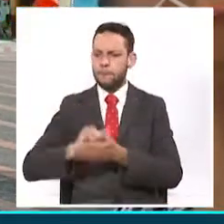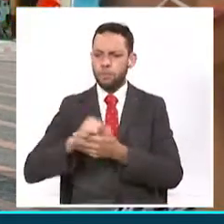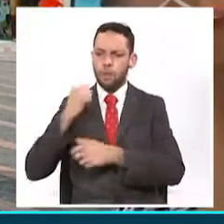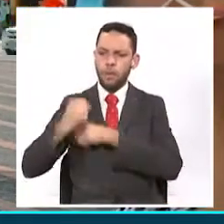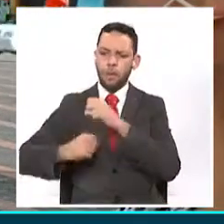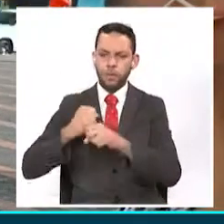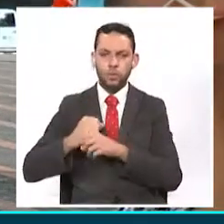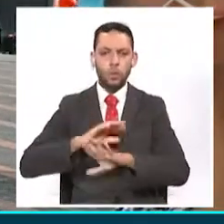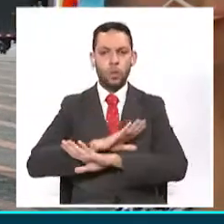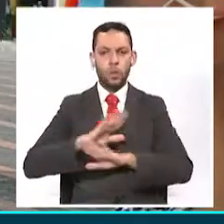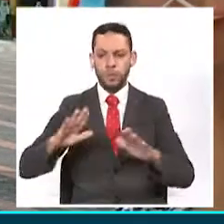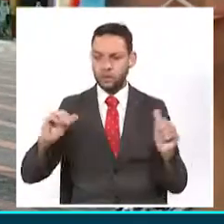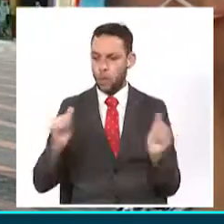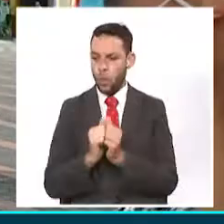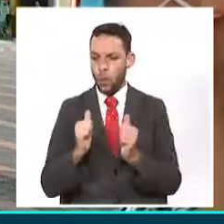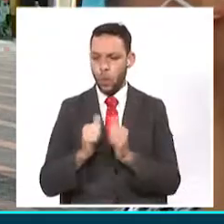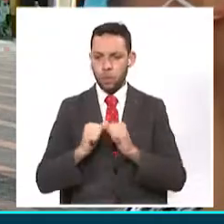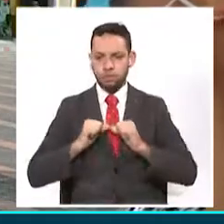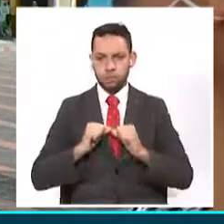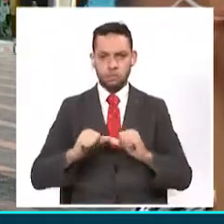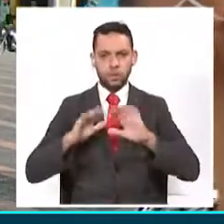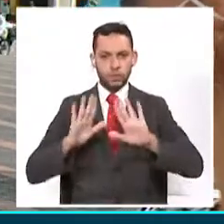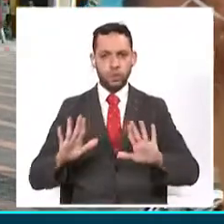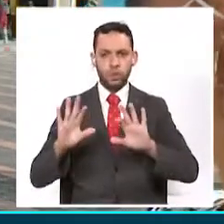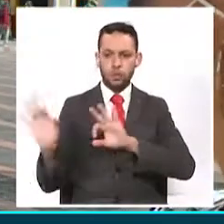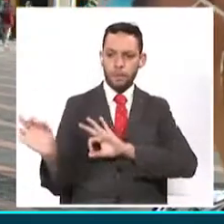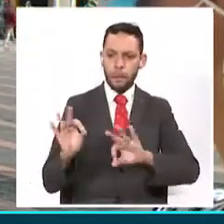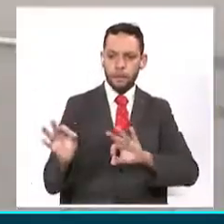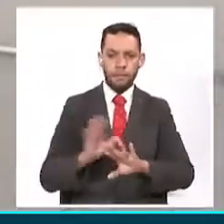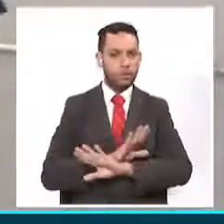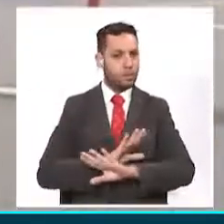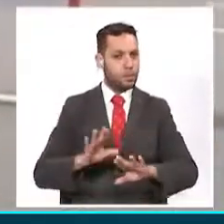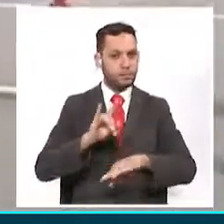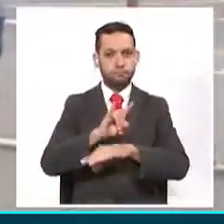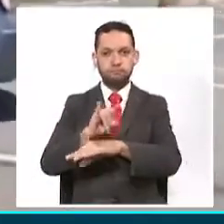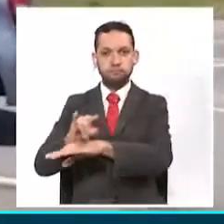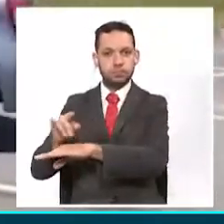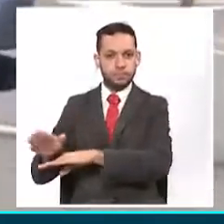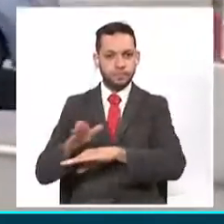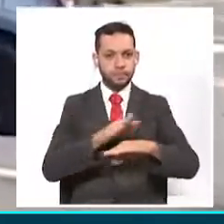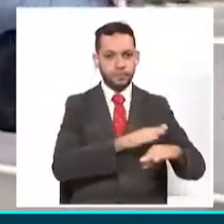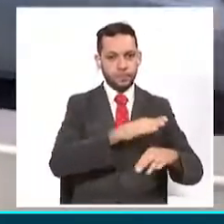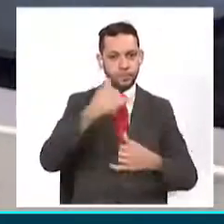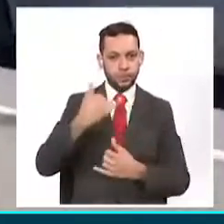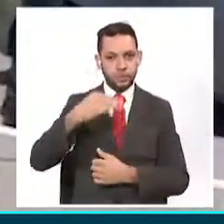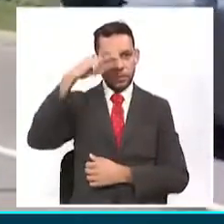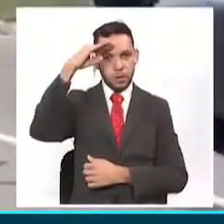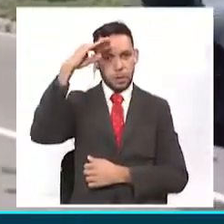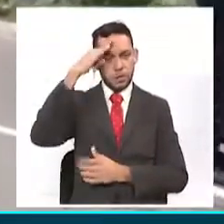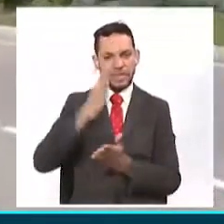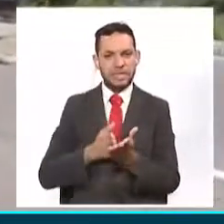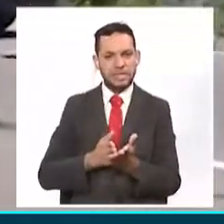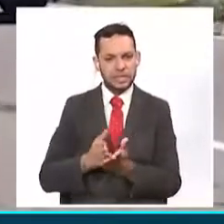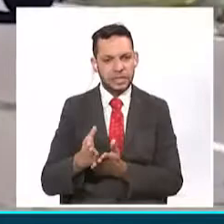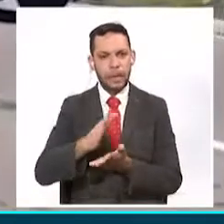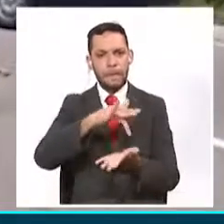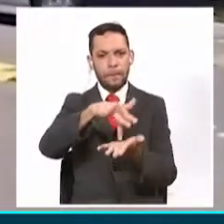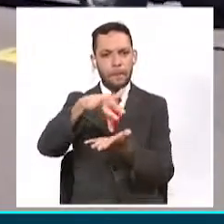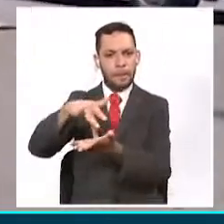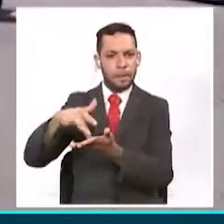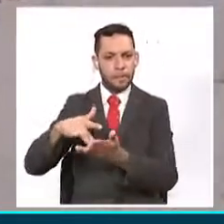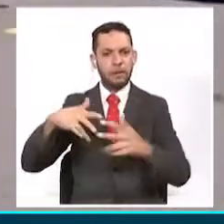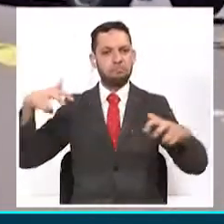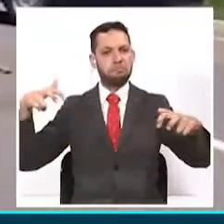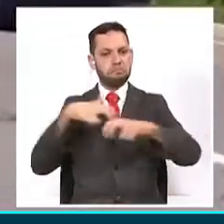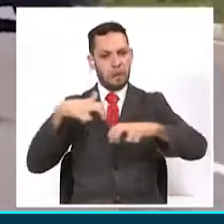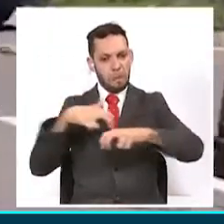podemos acompañarlos en actividades preventivas esporádicas en estos municipios. Por el momento, los uniformados continúan haciendo presencia en las vías nacionales